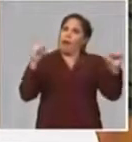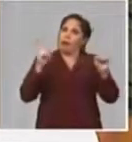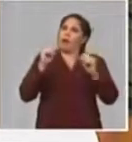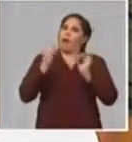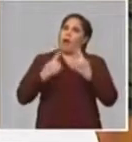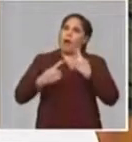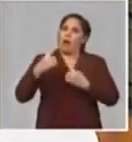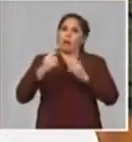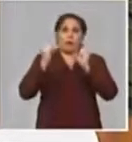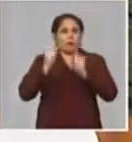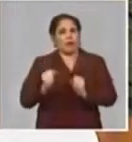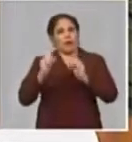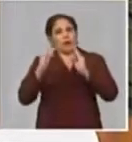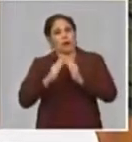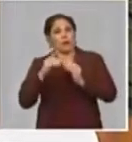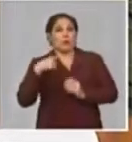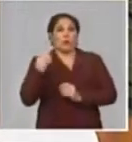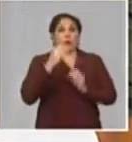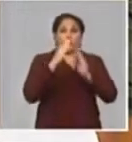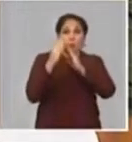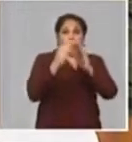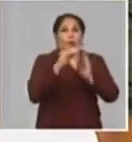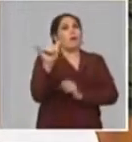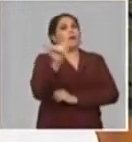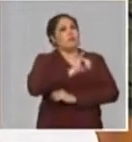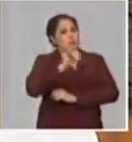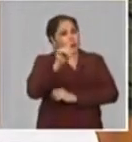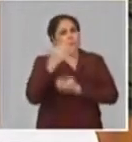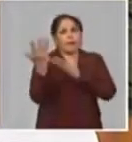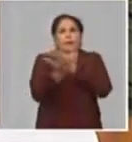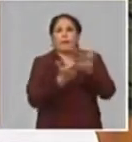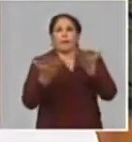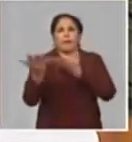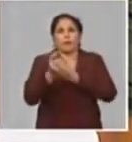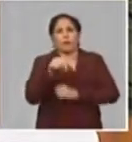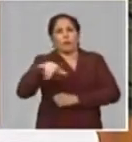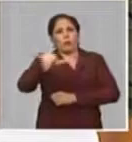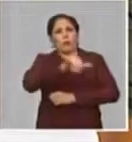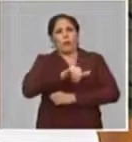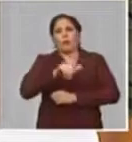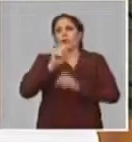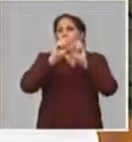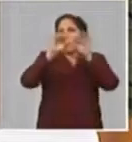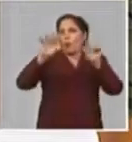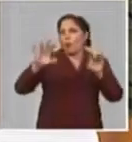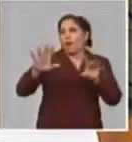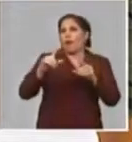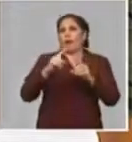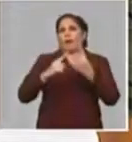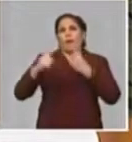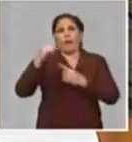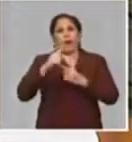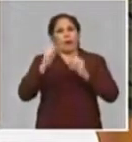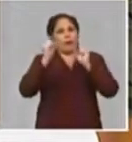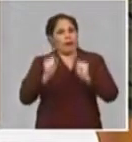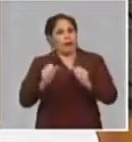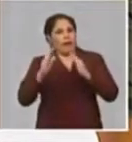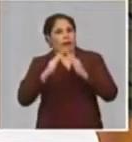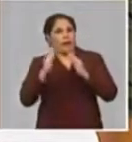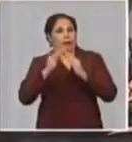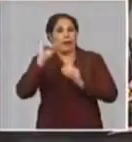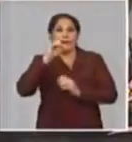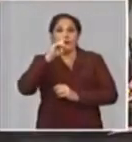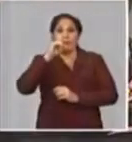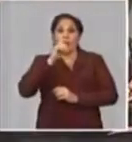de igual manera, nosotros en las comunidades hemos estado interactuando con nuestras campañas de bien público, por los estudiantes del ISVI,